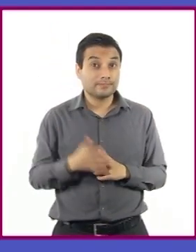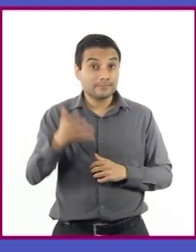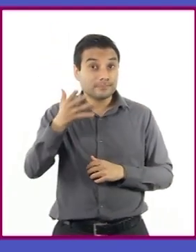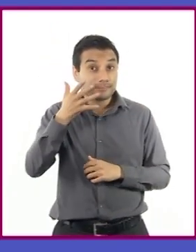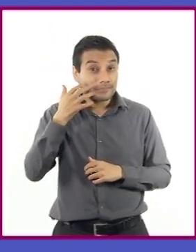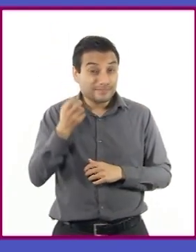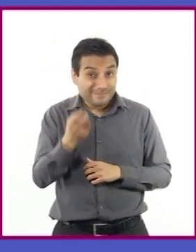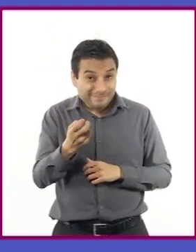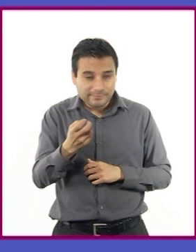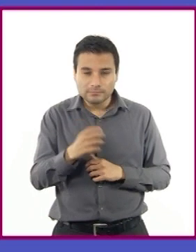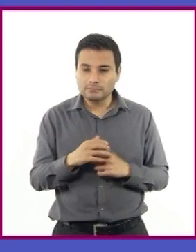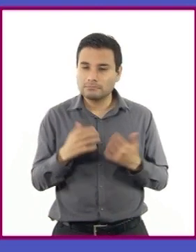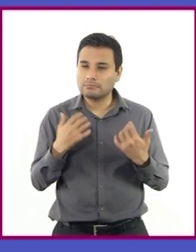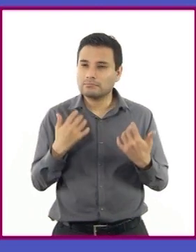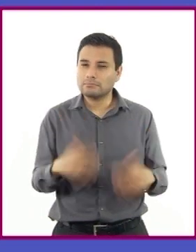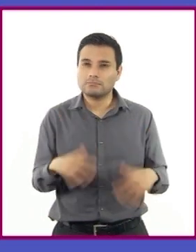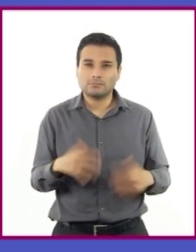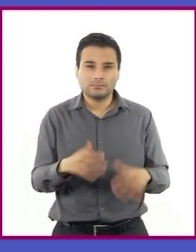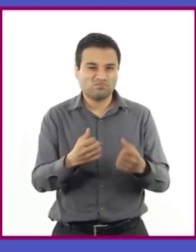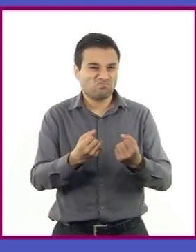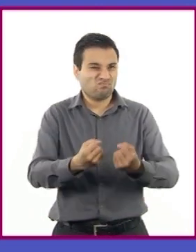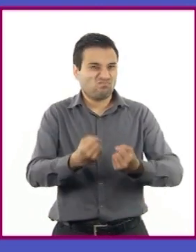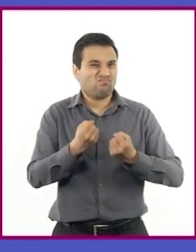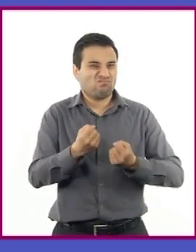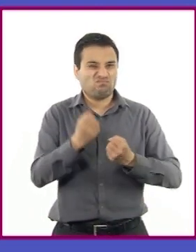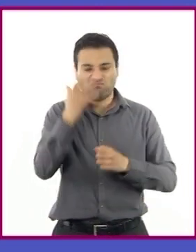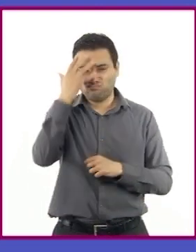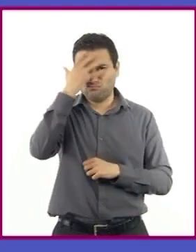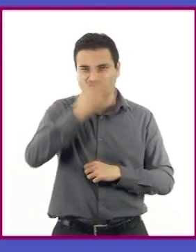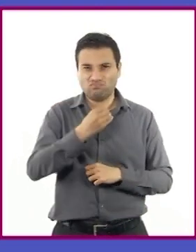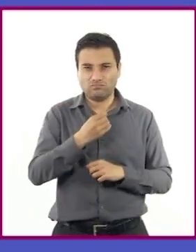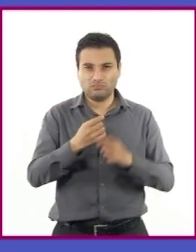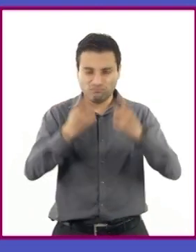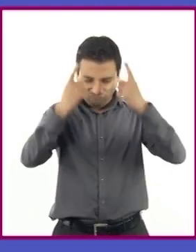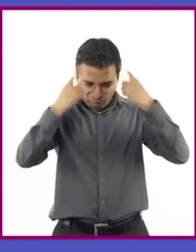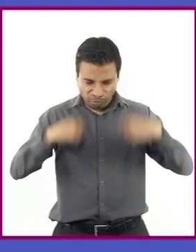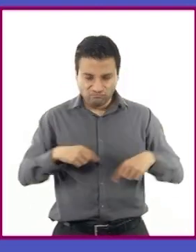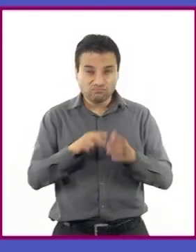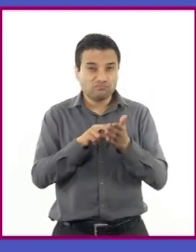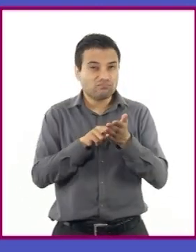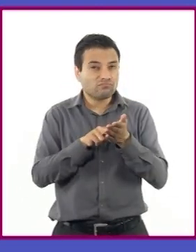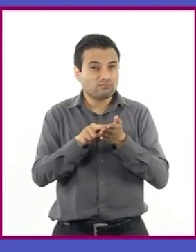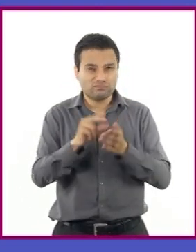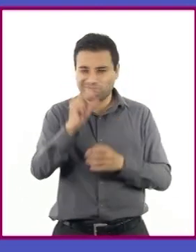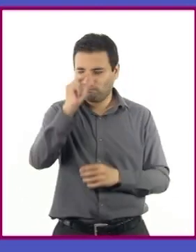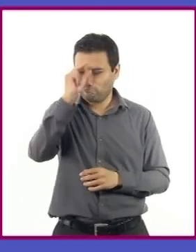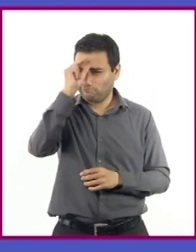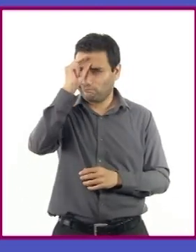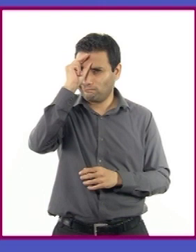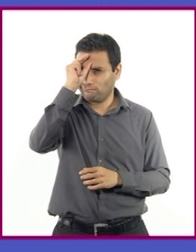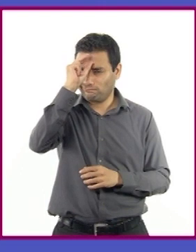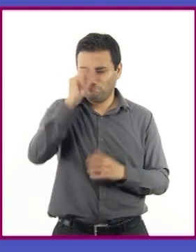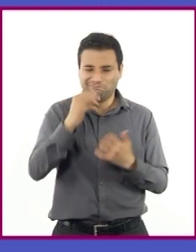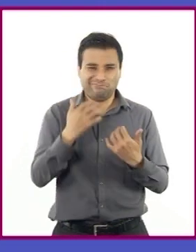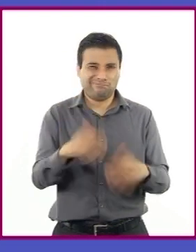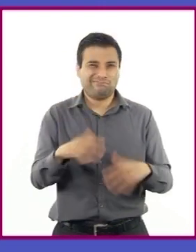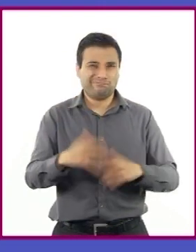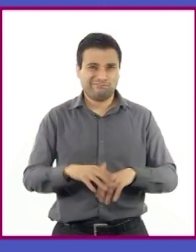último animal muy fuerte y bello, completamente negro y de una sagacidad maravillosa.